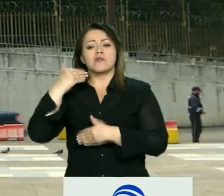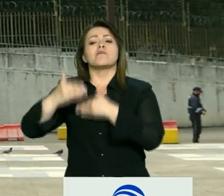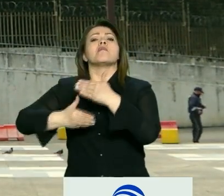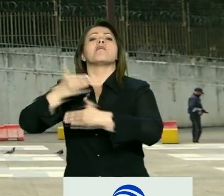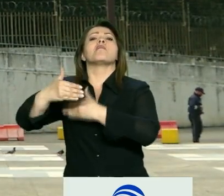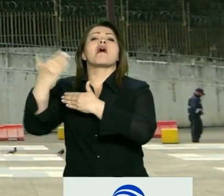de penas.